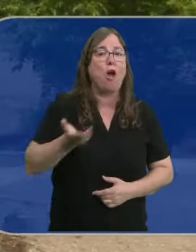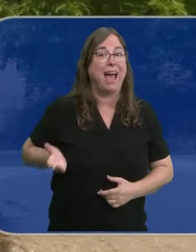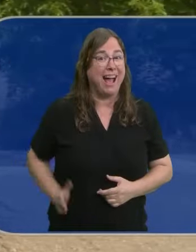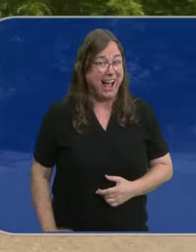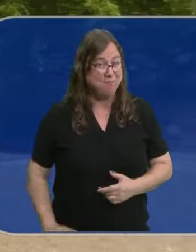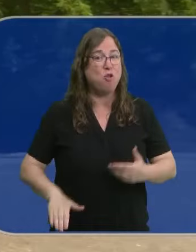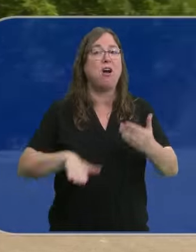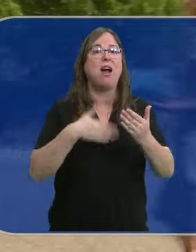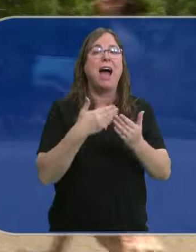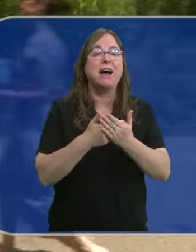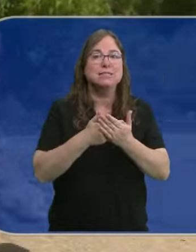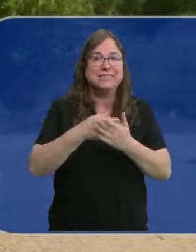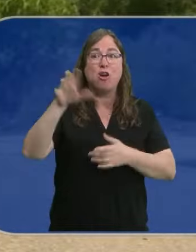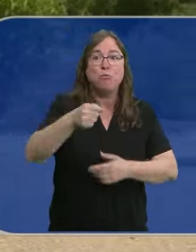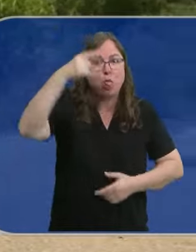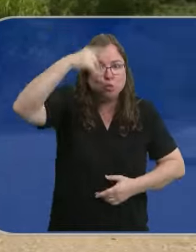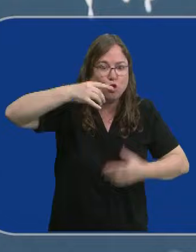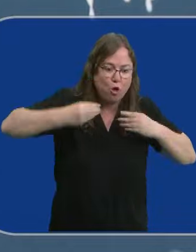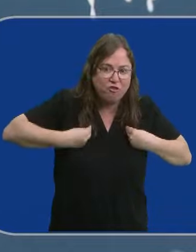jamones e incluso un toro de lidia.